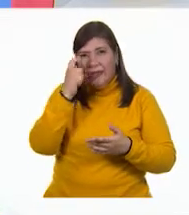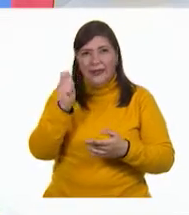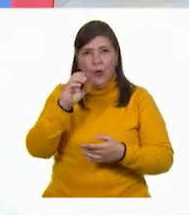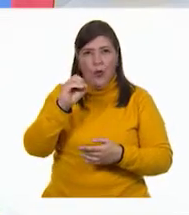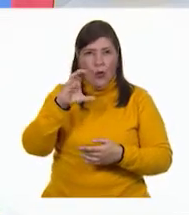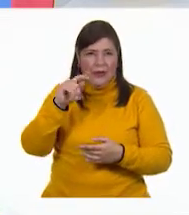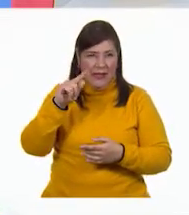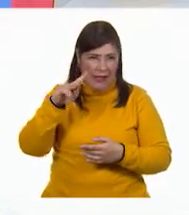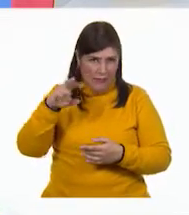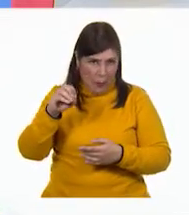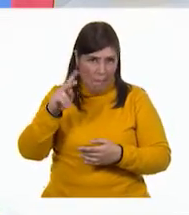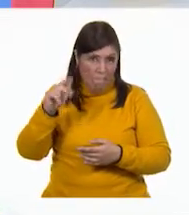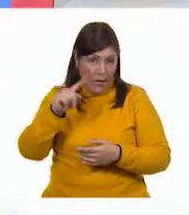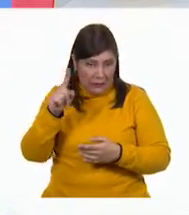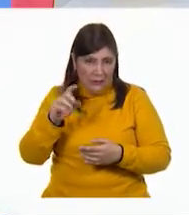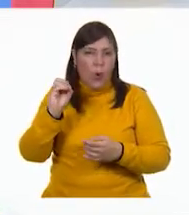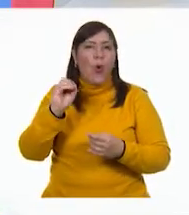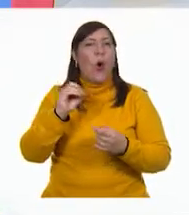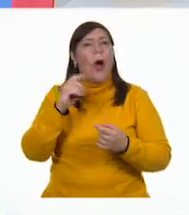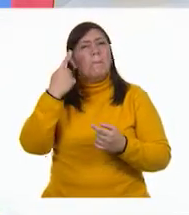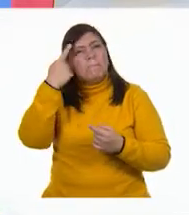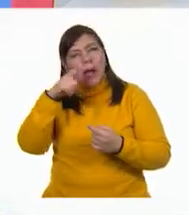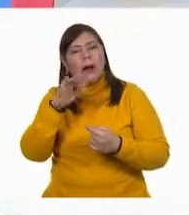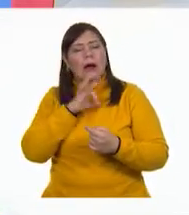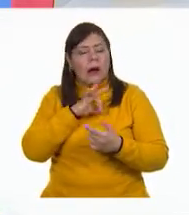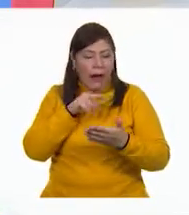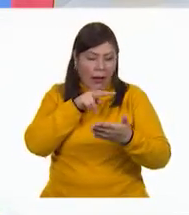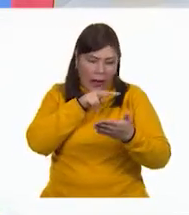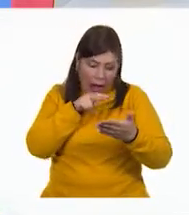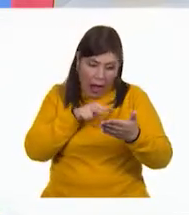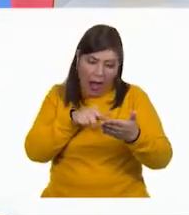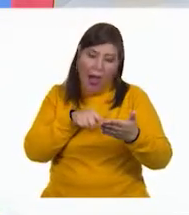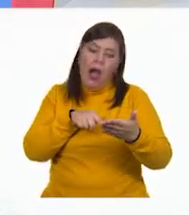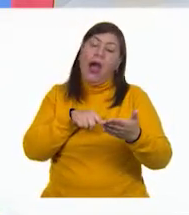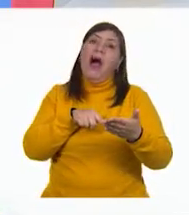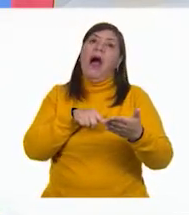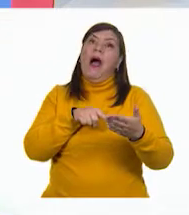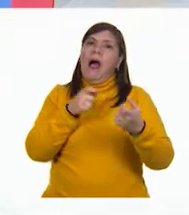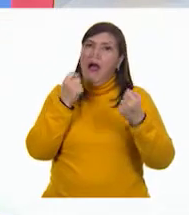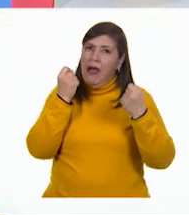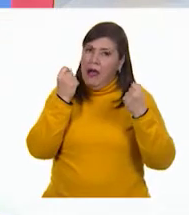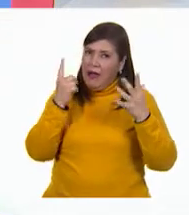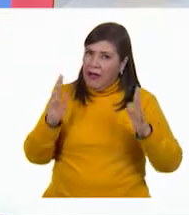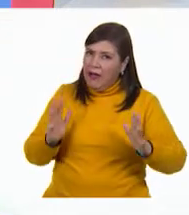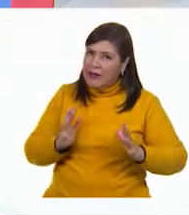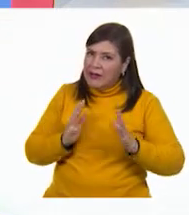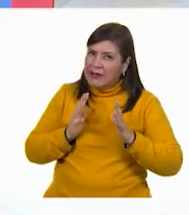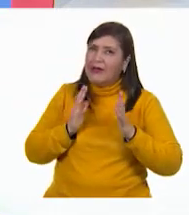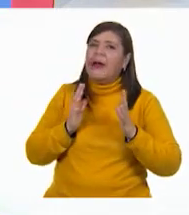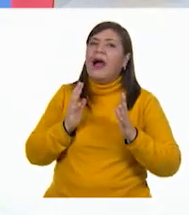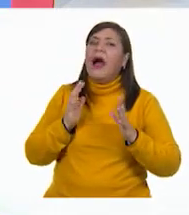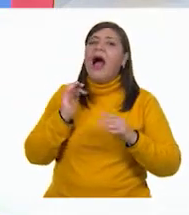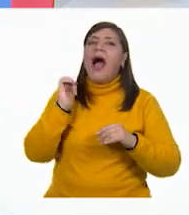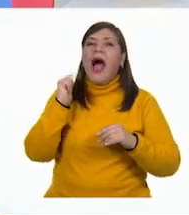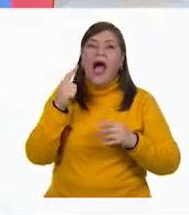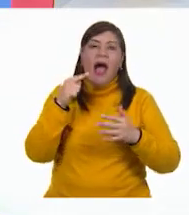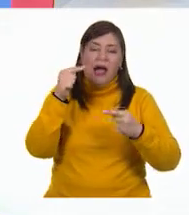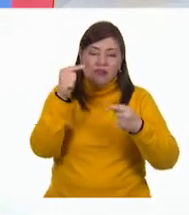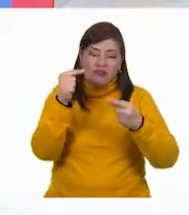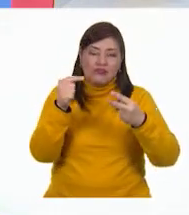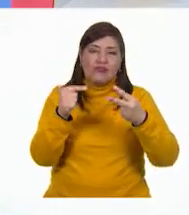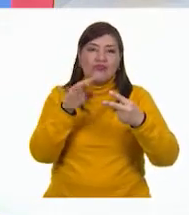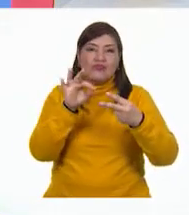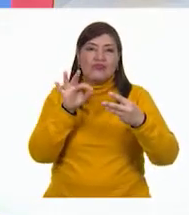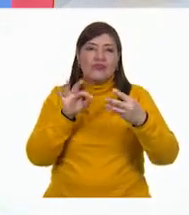muchas versiones para que se sorprendan con alguno de los finales